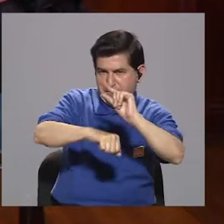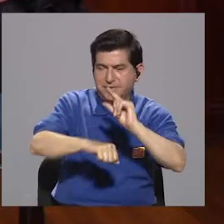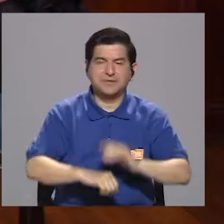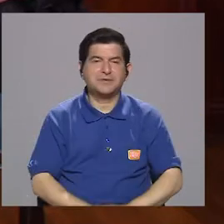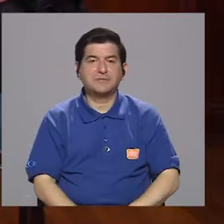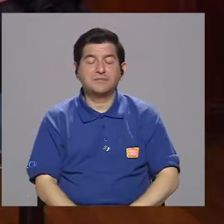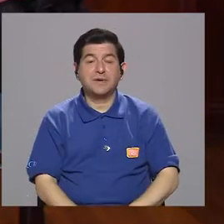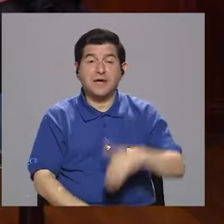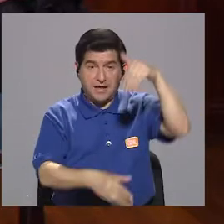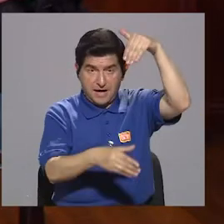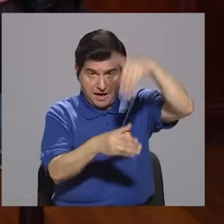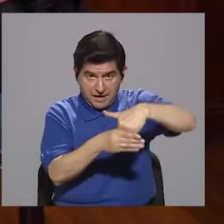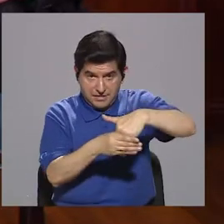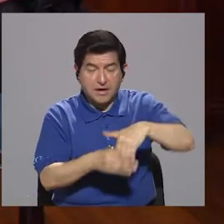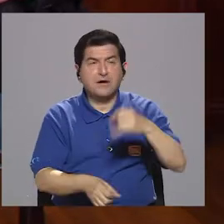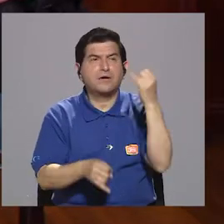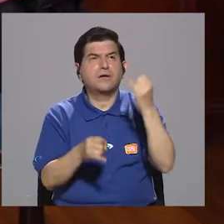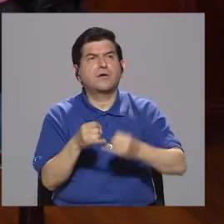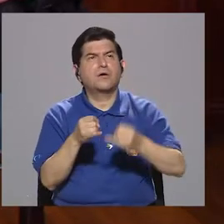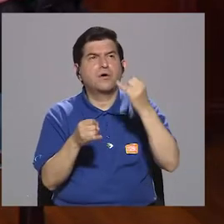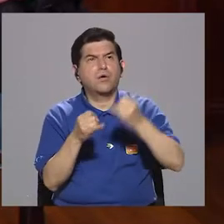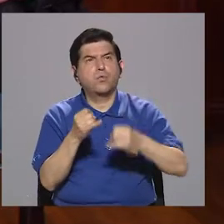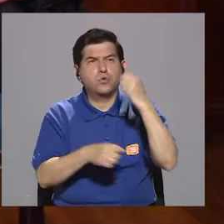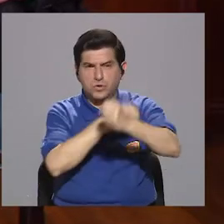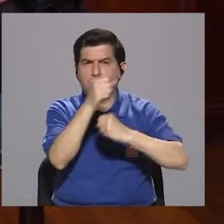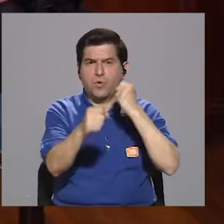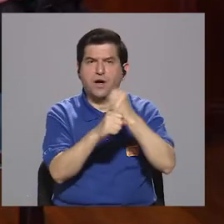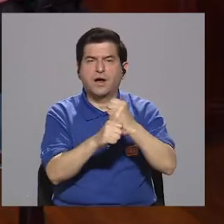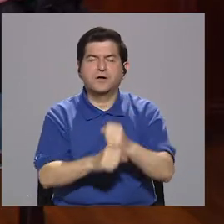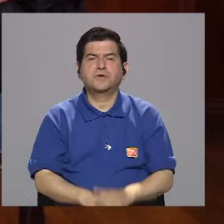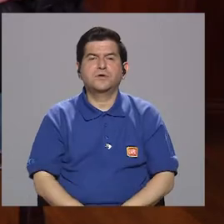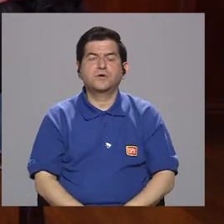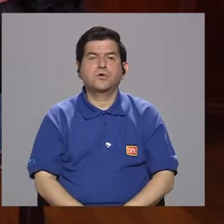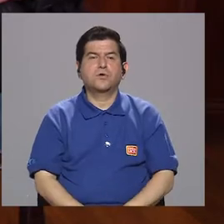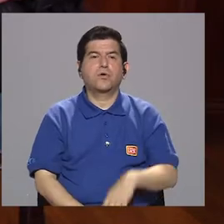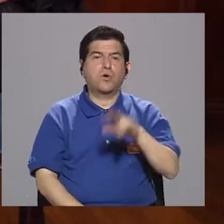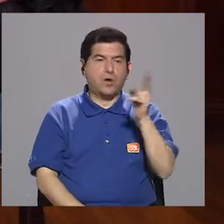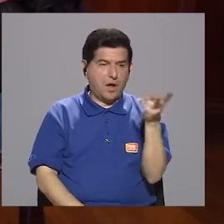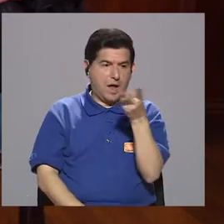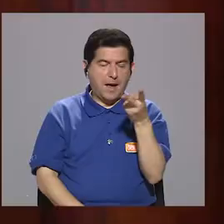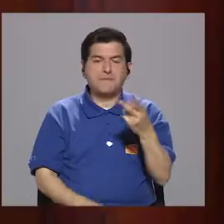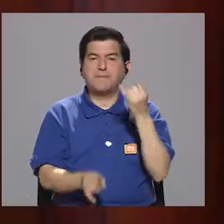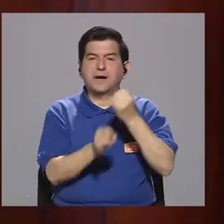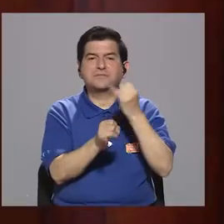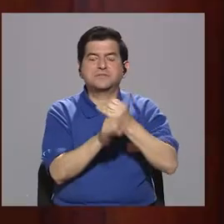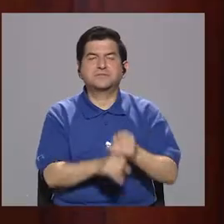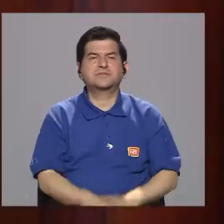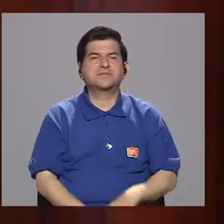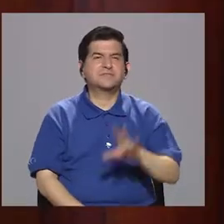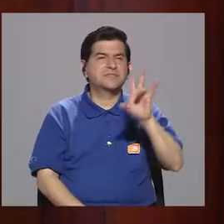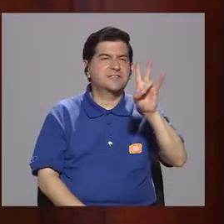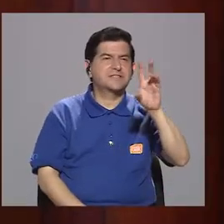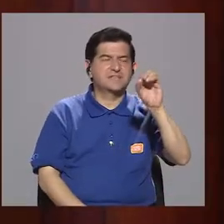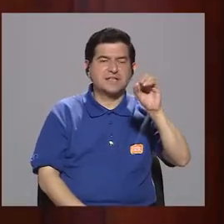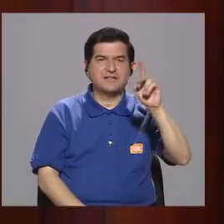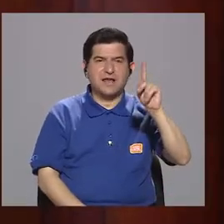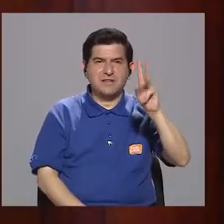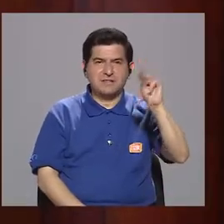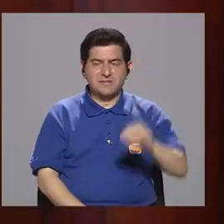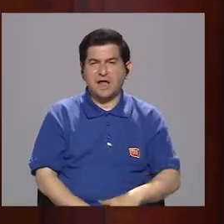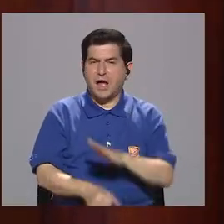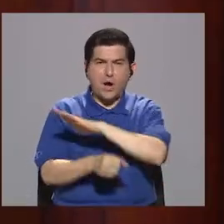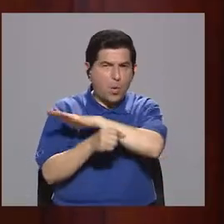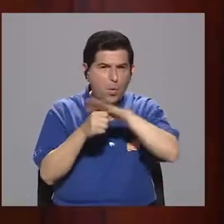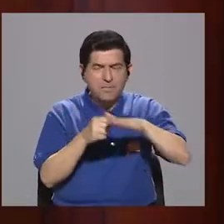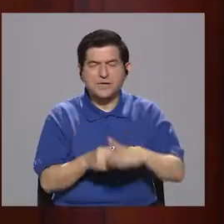Hemos logrado intervenir en este último año entre las dos instituciones cerca de 70 kilómetros que han